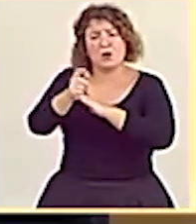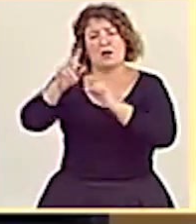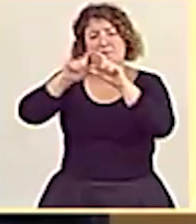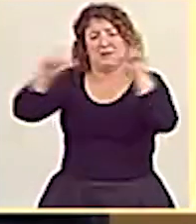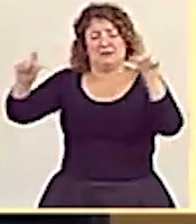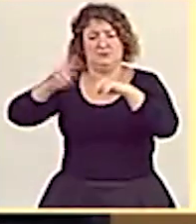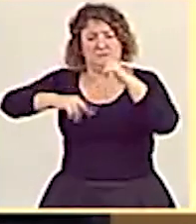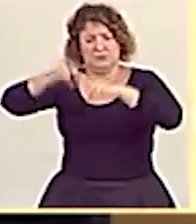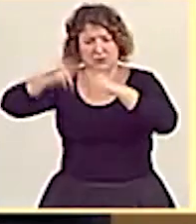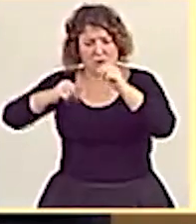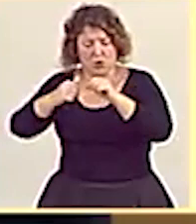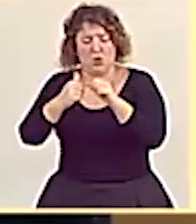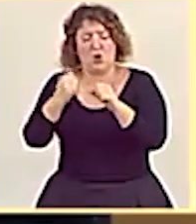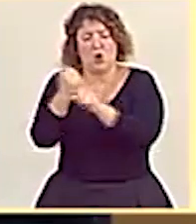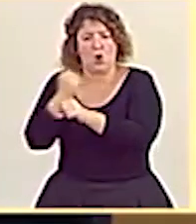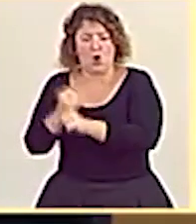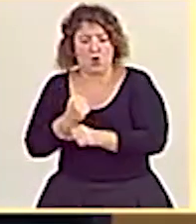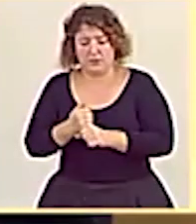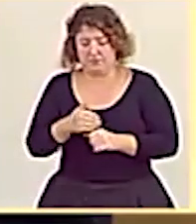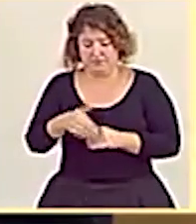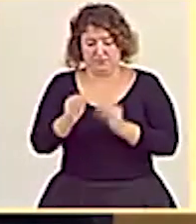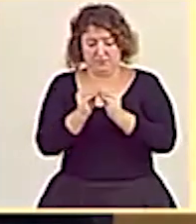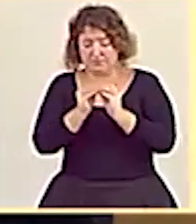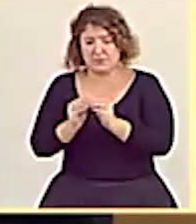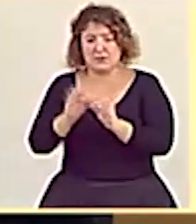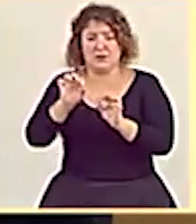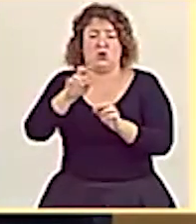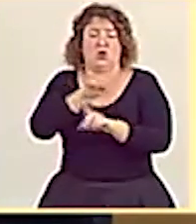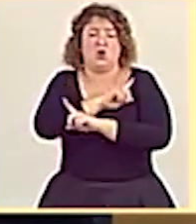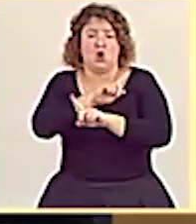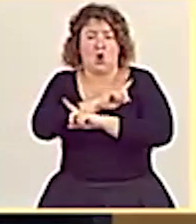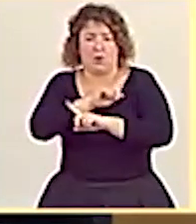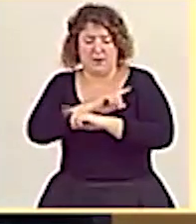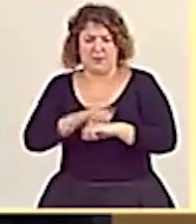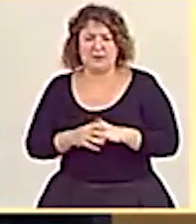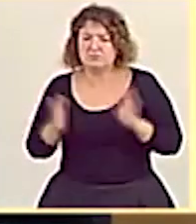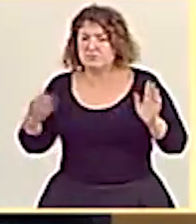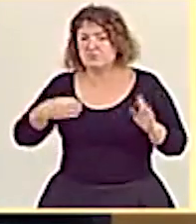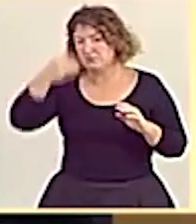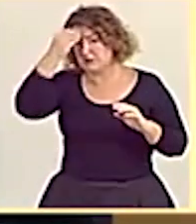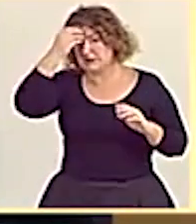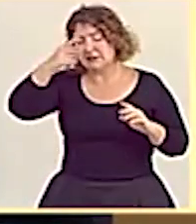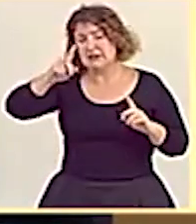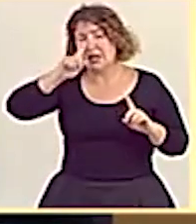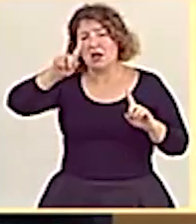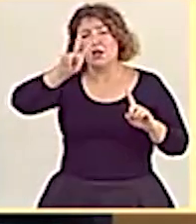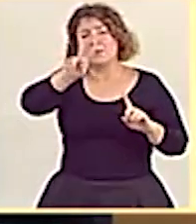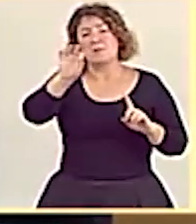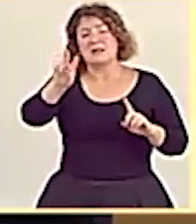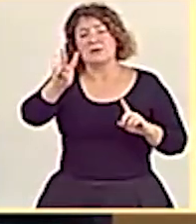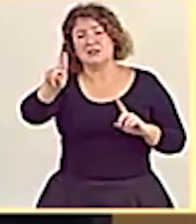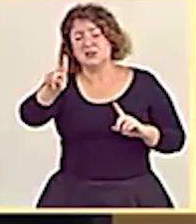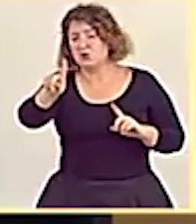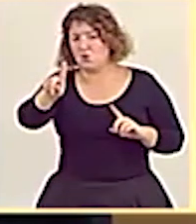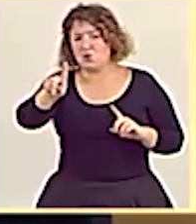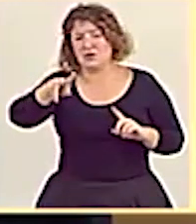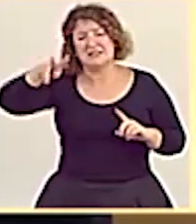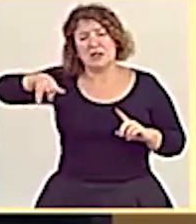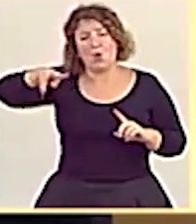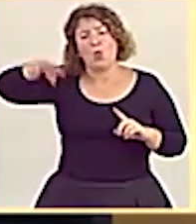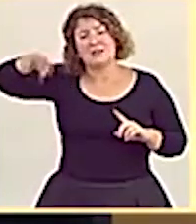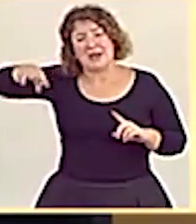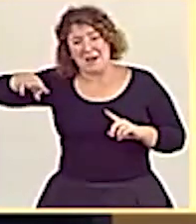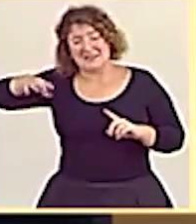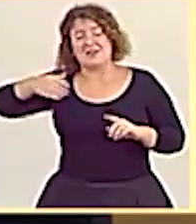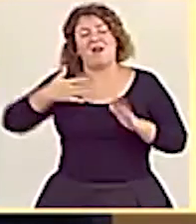durante el mes de noviembre. Y esperemos que el segundo trimestre, a lo más tardar del año 2021, se inicien